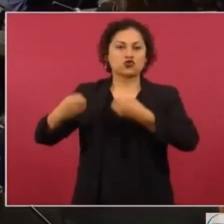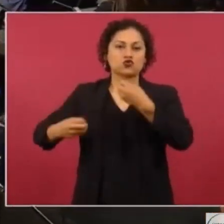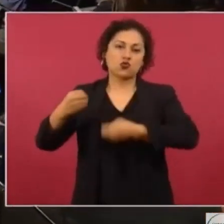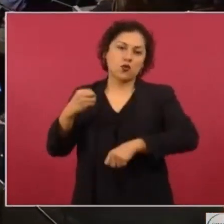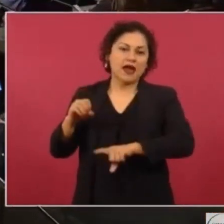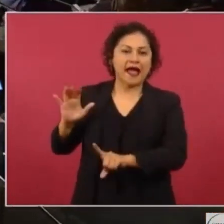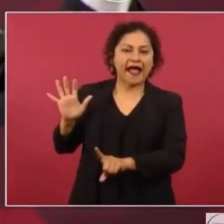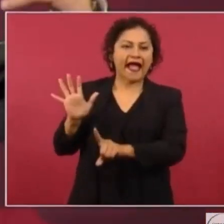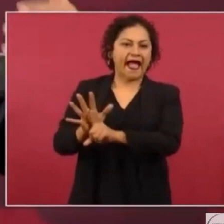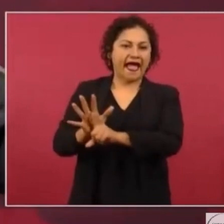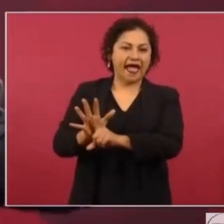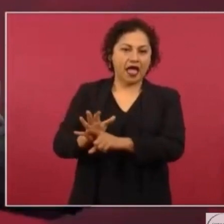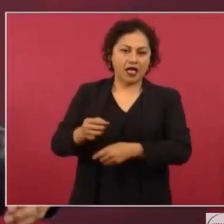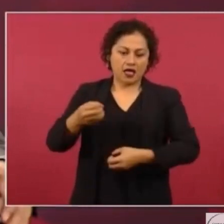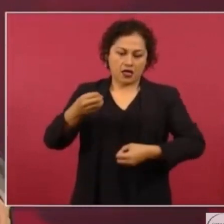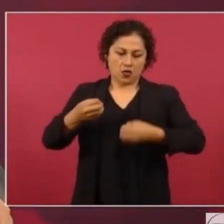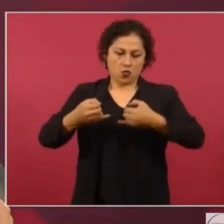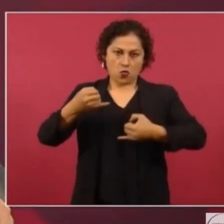magistrados.